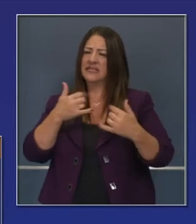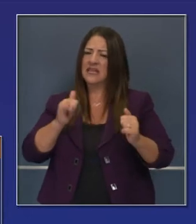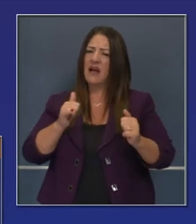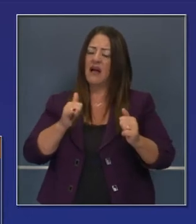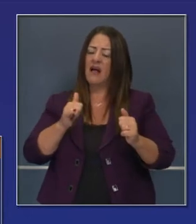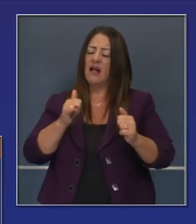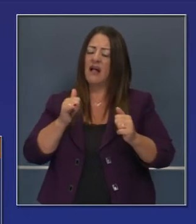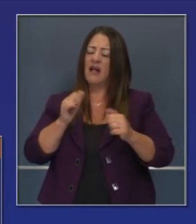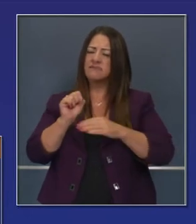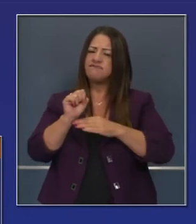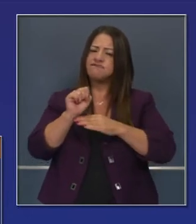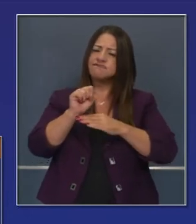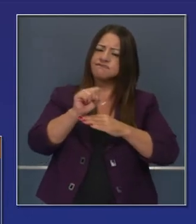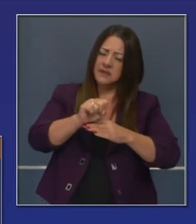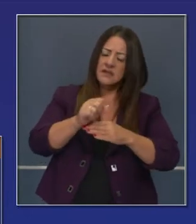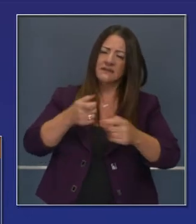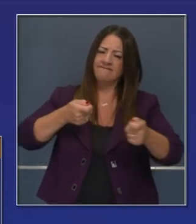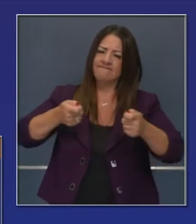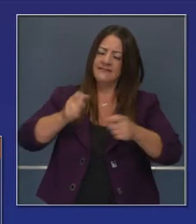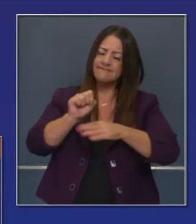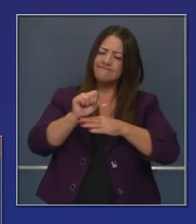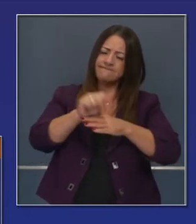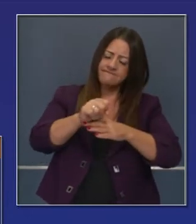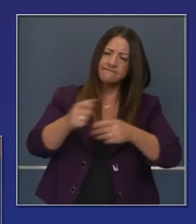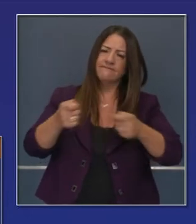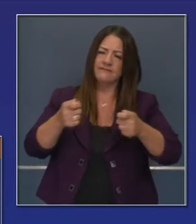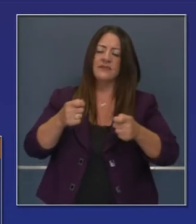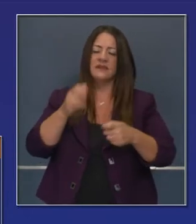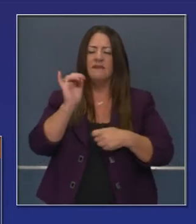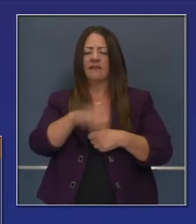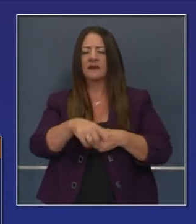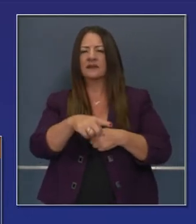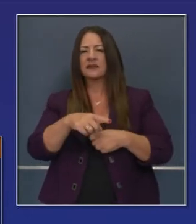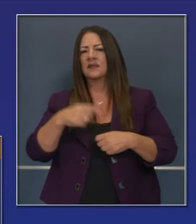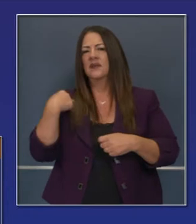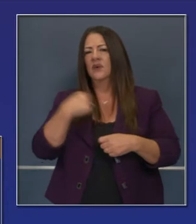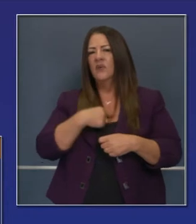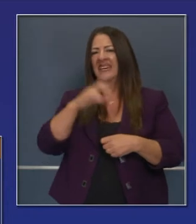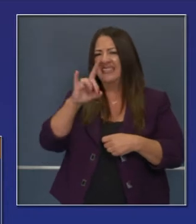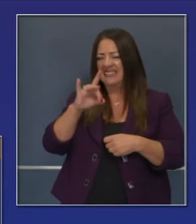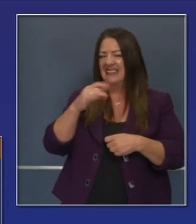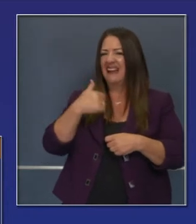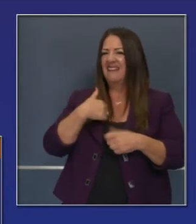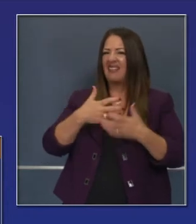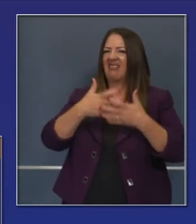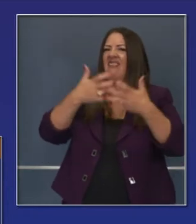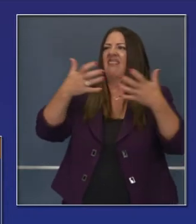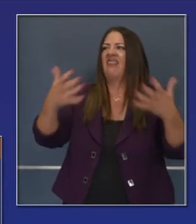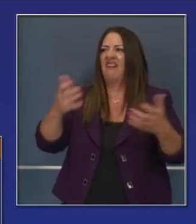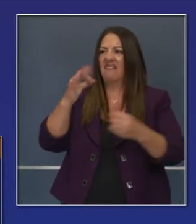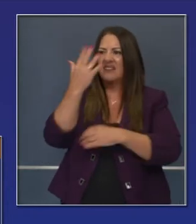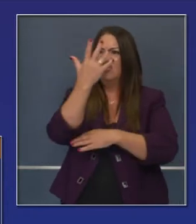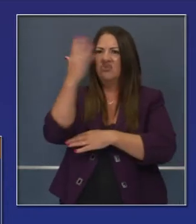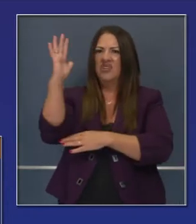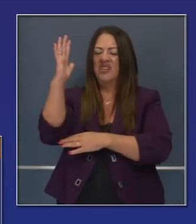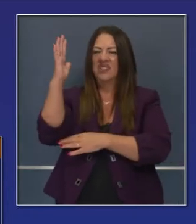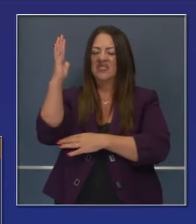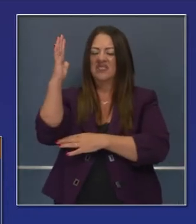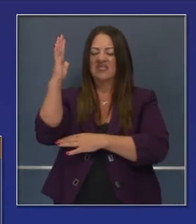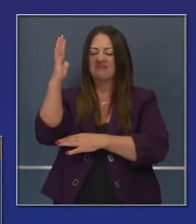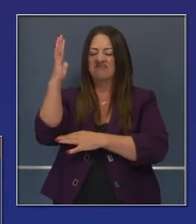la batalla contra ese incendio. Esto es en torno al área donde se perdieron